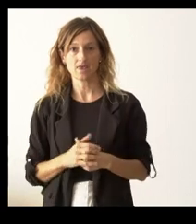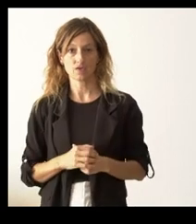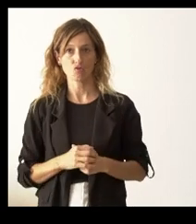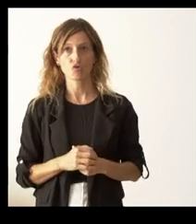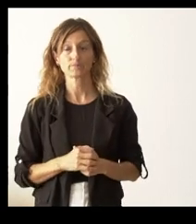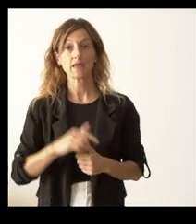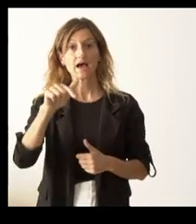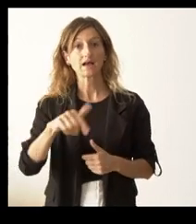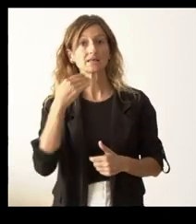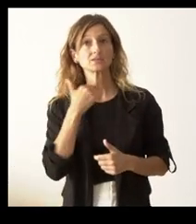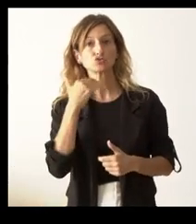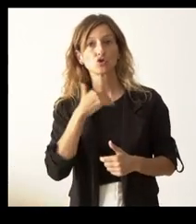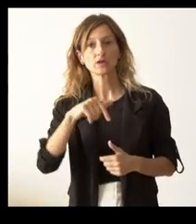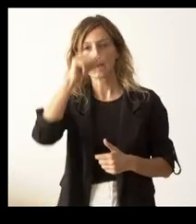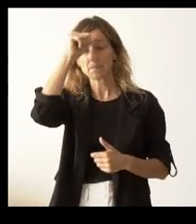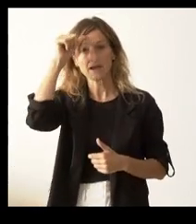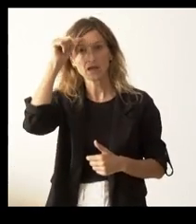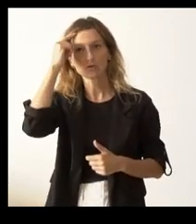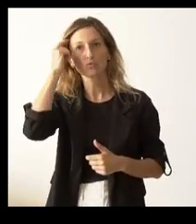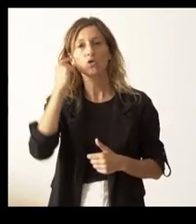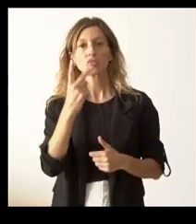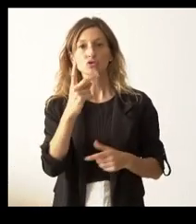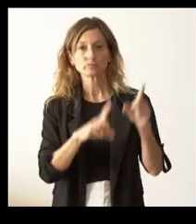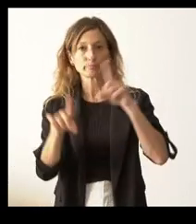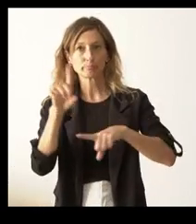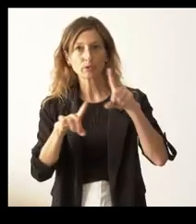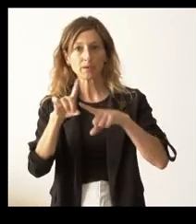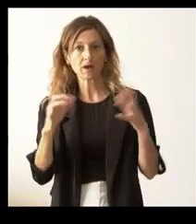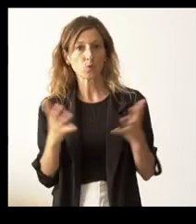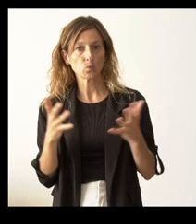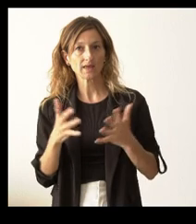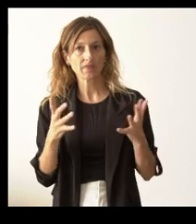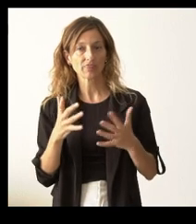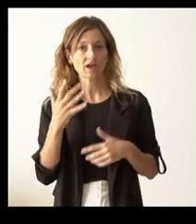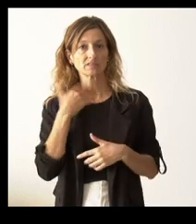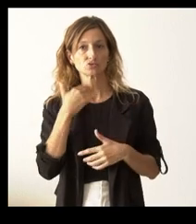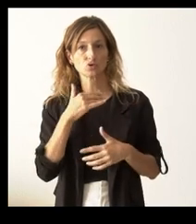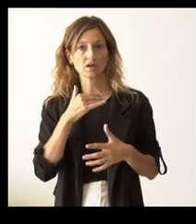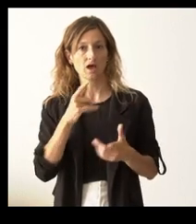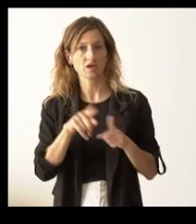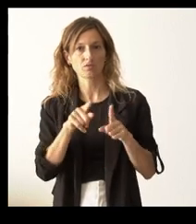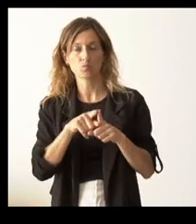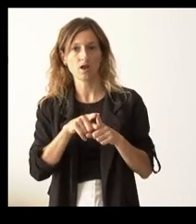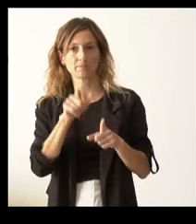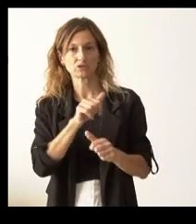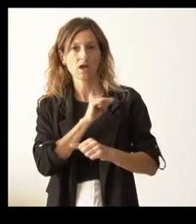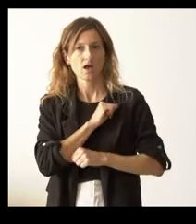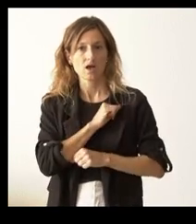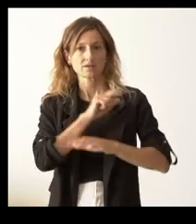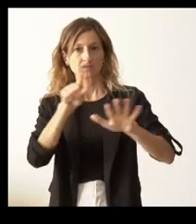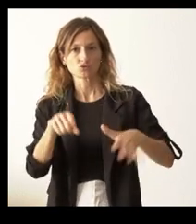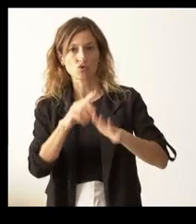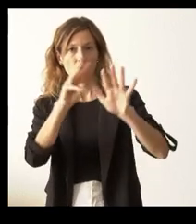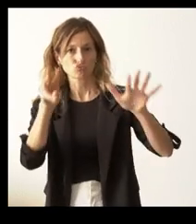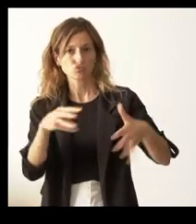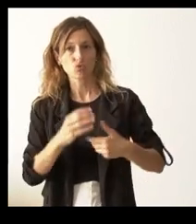Aquí en Soria, durante este verano, hemos tenido un par de incidentes en las urgencias de Soria, que se han llegado a la sala, llegado a estar gente allí esperando seis, ocho horas.